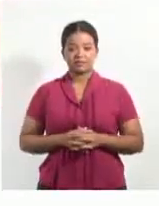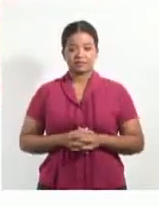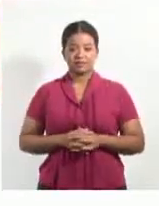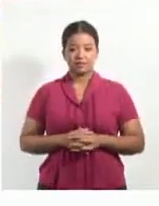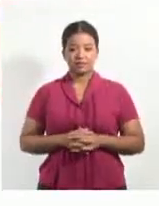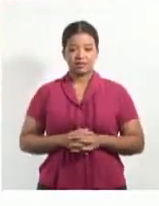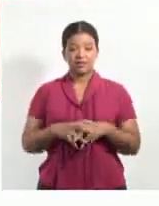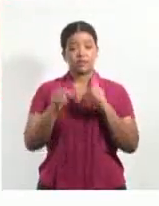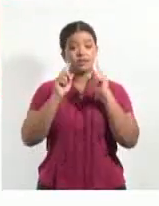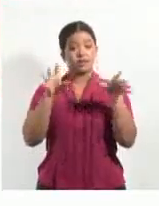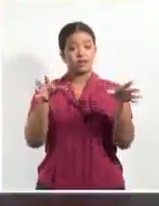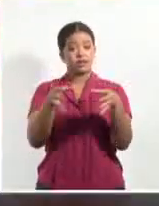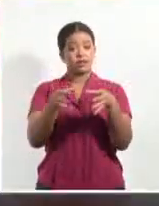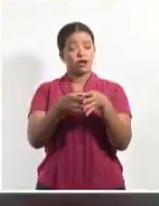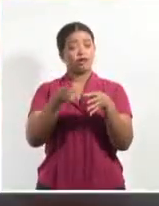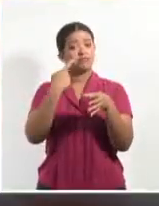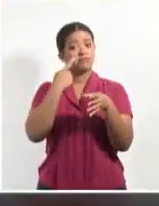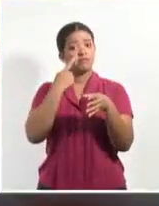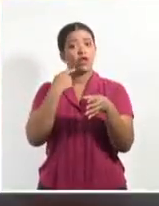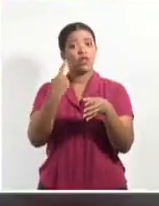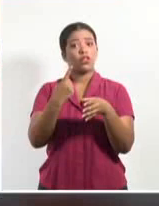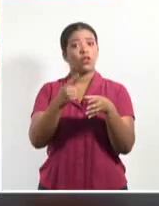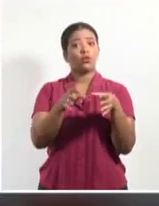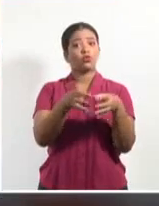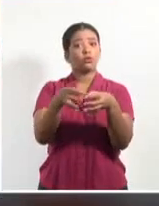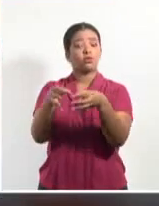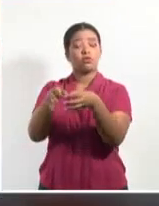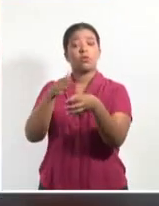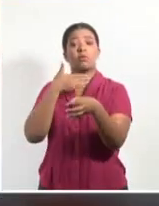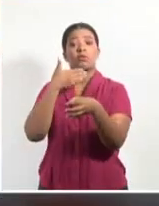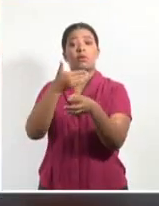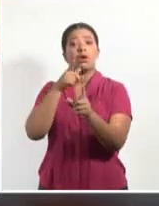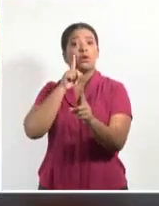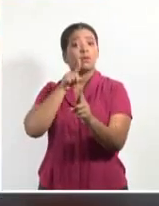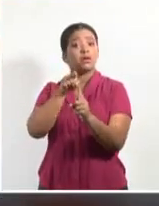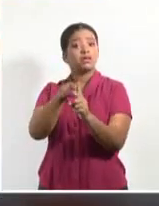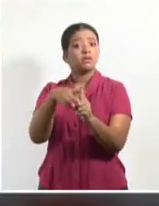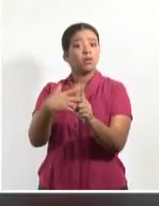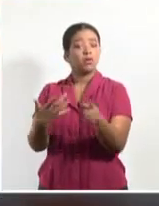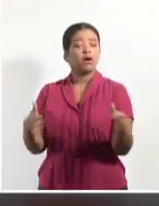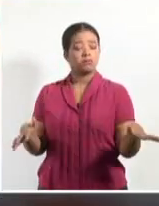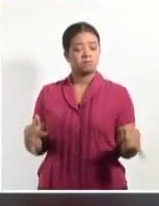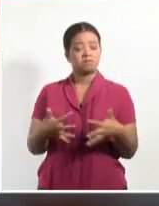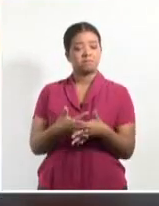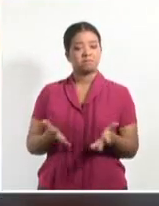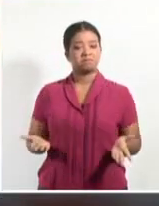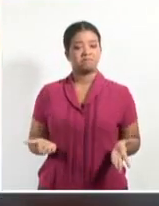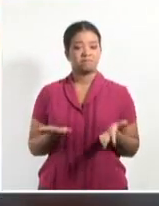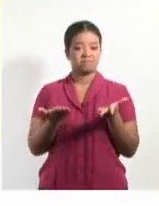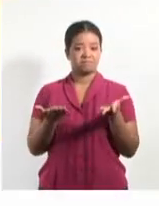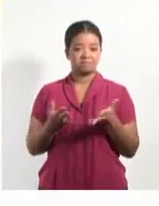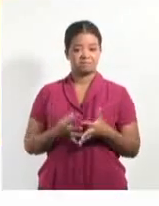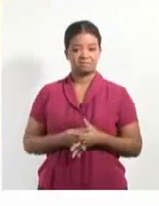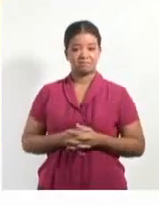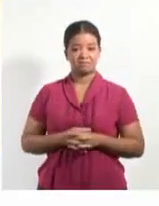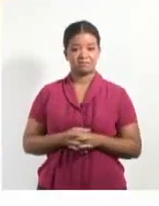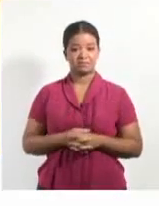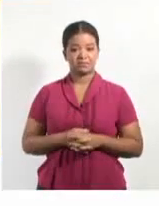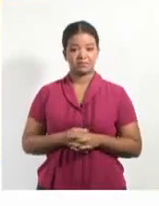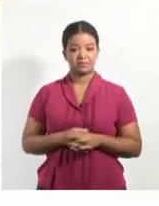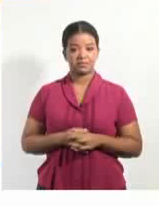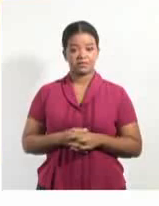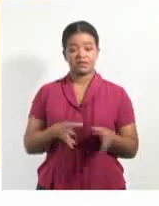evidenciaron las capacidades de los dos partidos para ejercer un rol decisivo en el impulso a los vínculos bilaterales. Por su parte, el